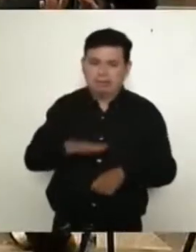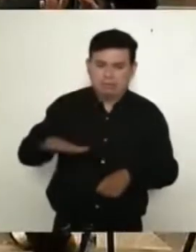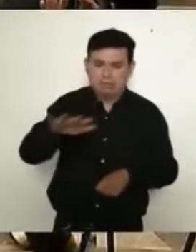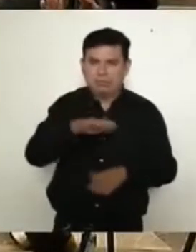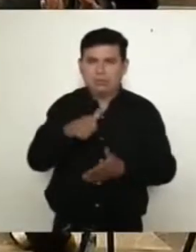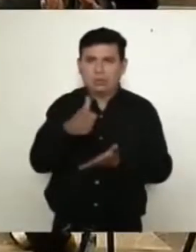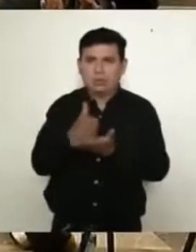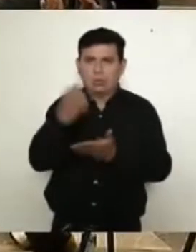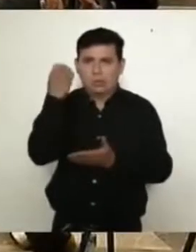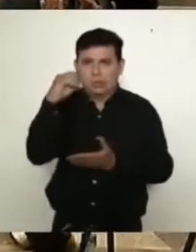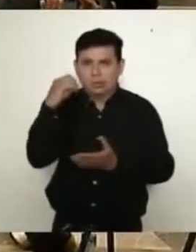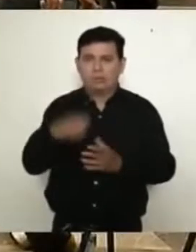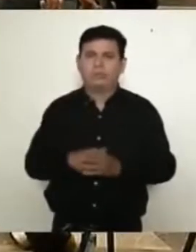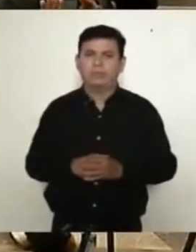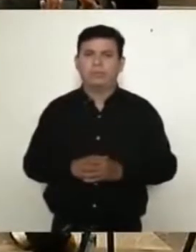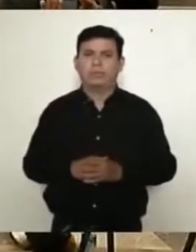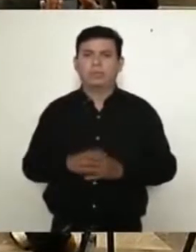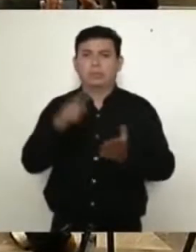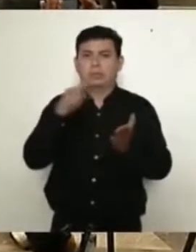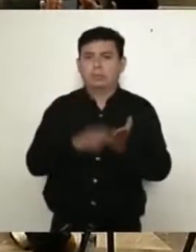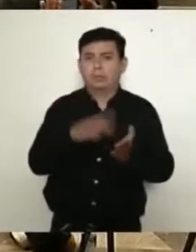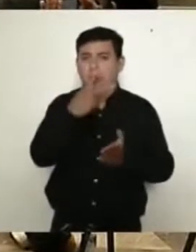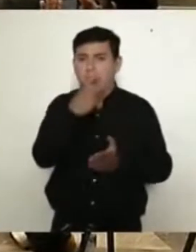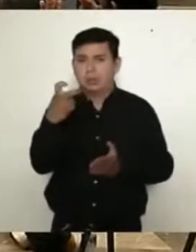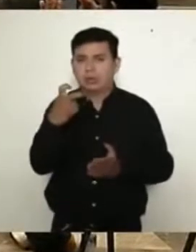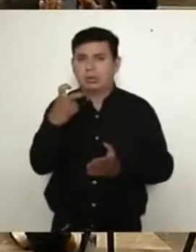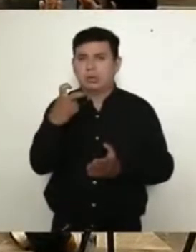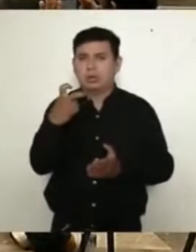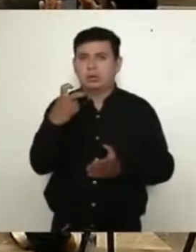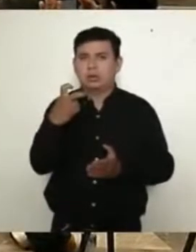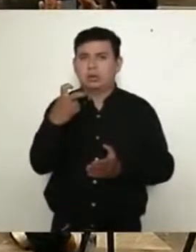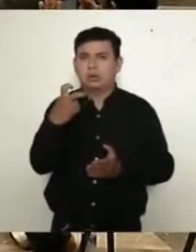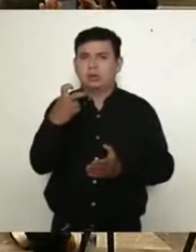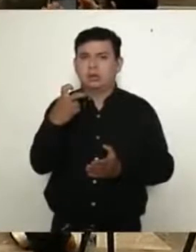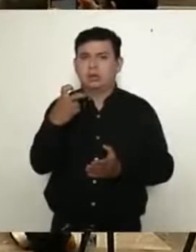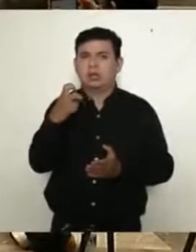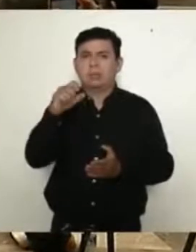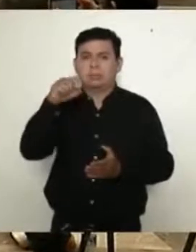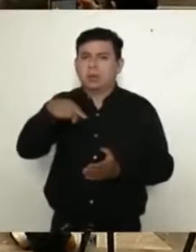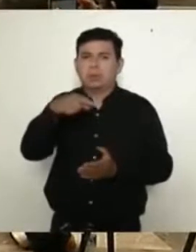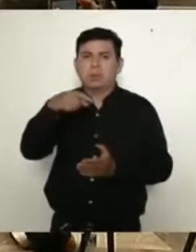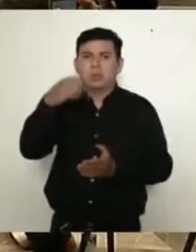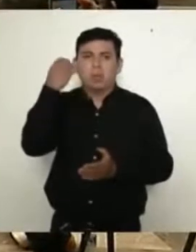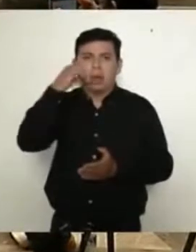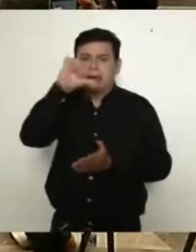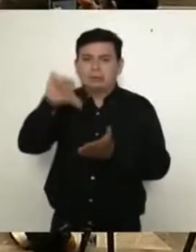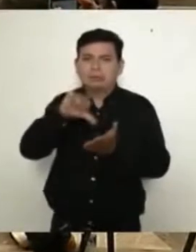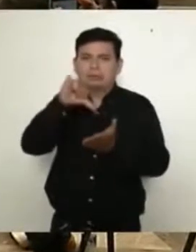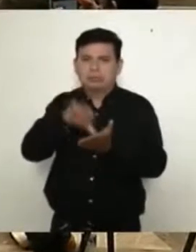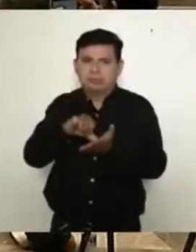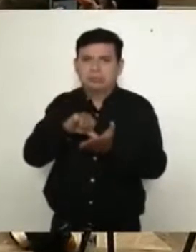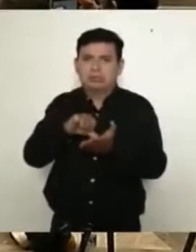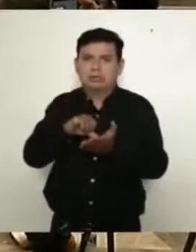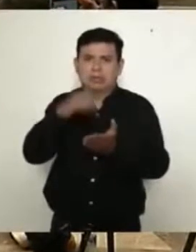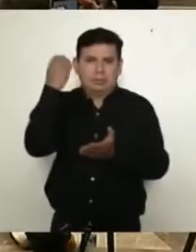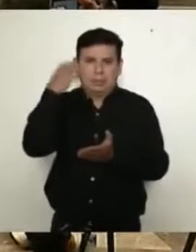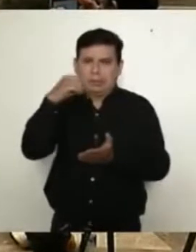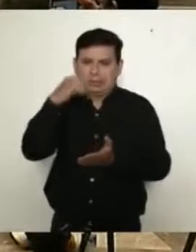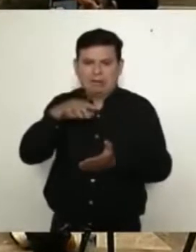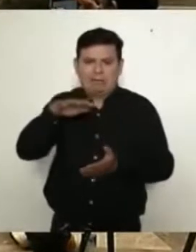de los cuales 1.200 son de los valles centrales de la ciudad